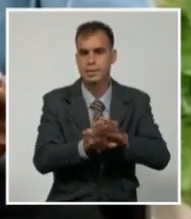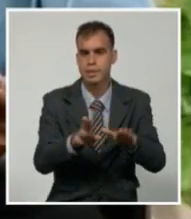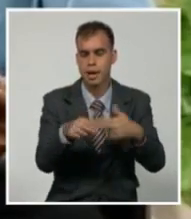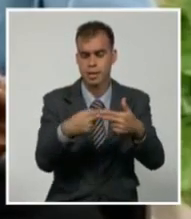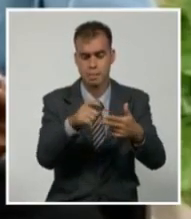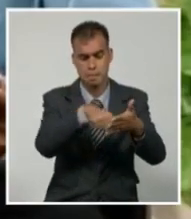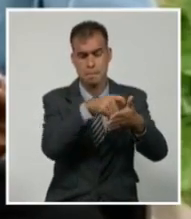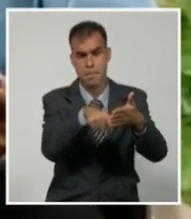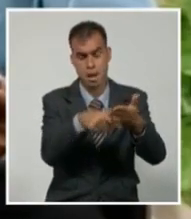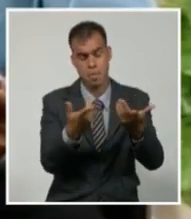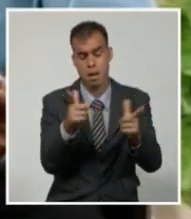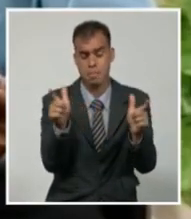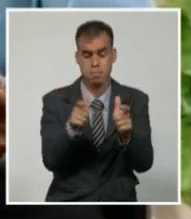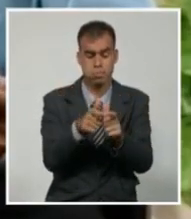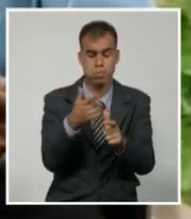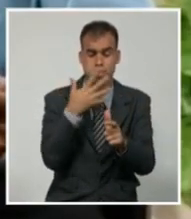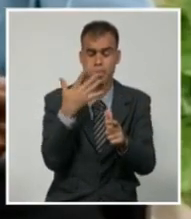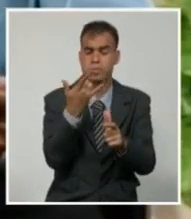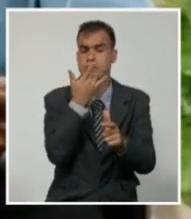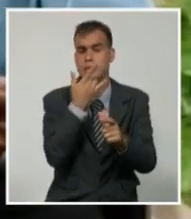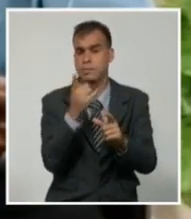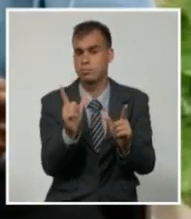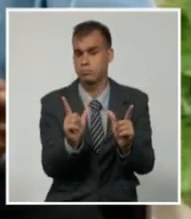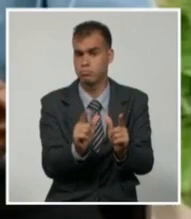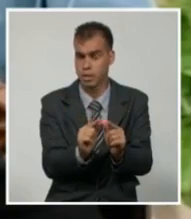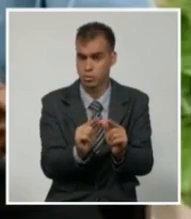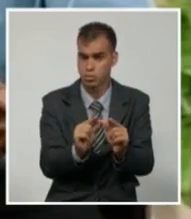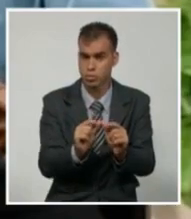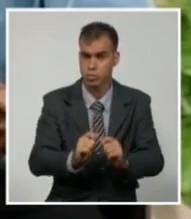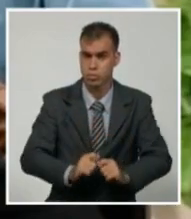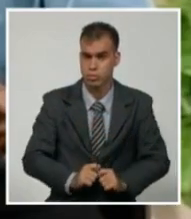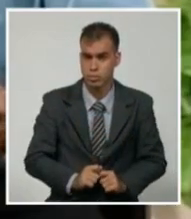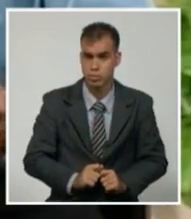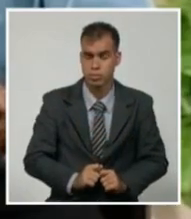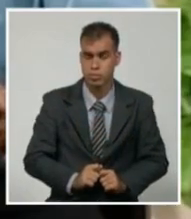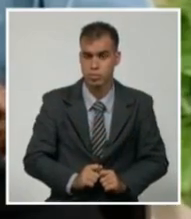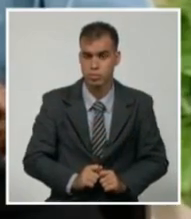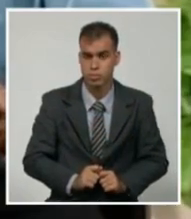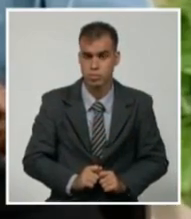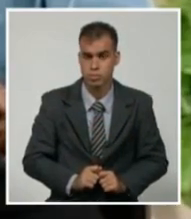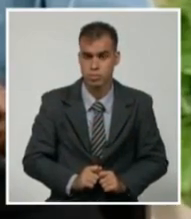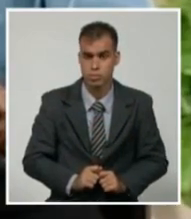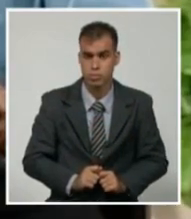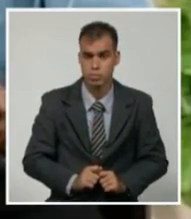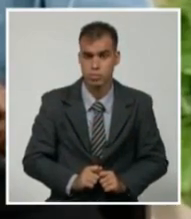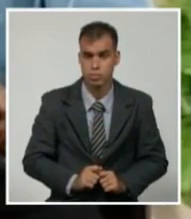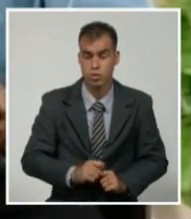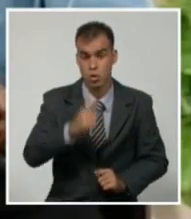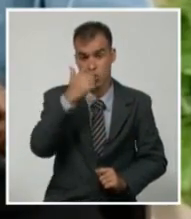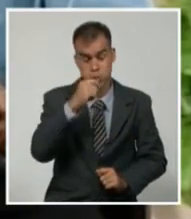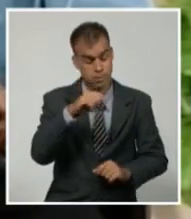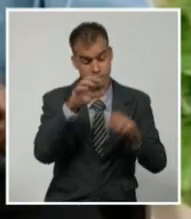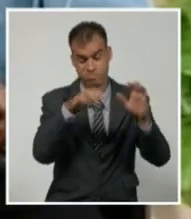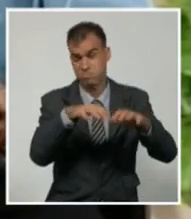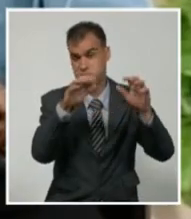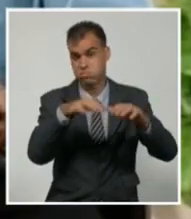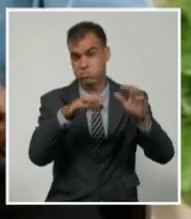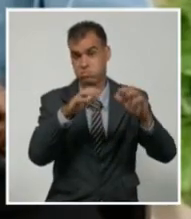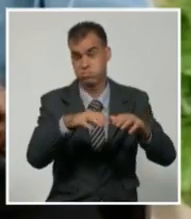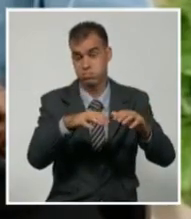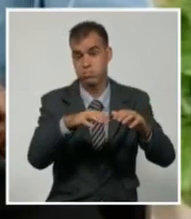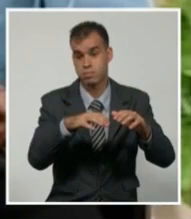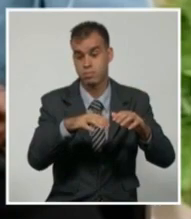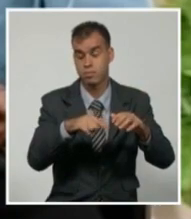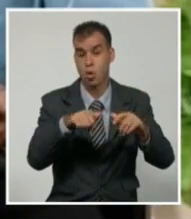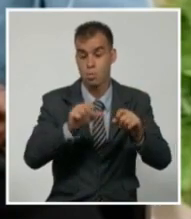reducción de desastre para minimizar los posibles daños como consecuencia de las fuertes lluvias. Hoy, durante la mañana, el consejo de defensa